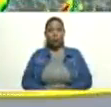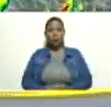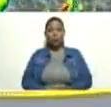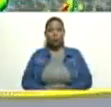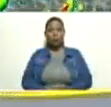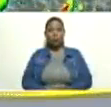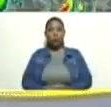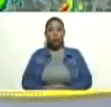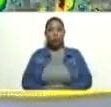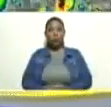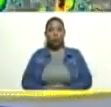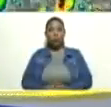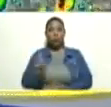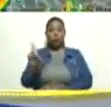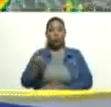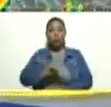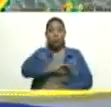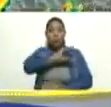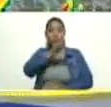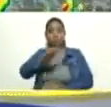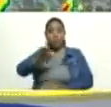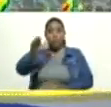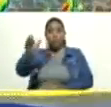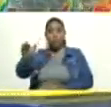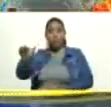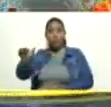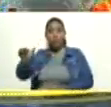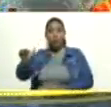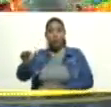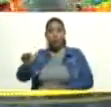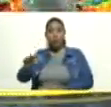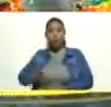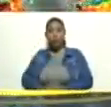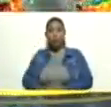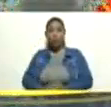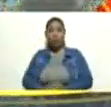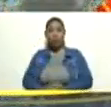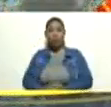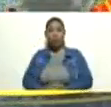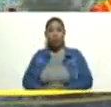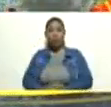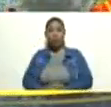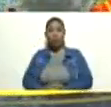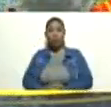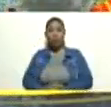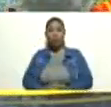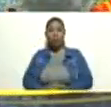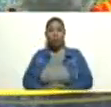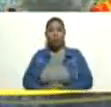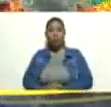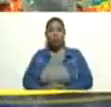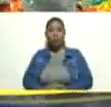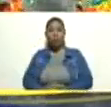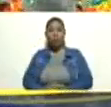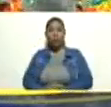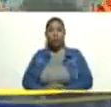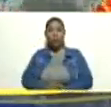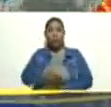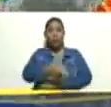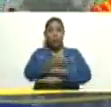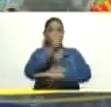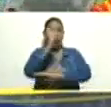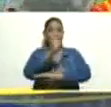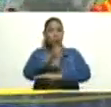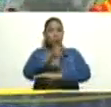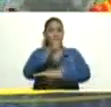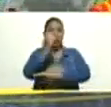Sus postas son bañadas por la corriente fría del cubo. Y normalmente la pesca, todo,